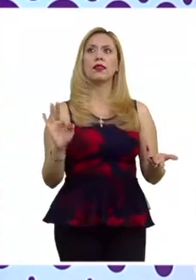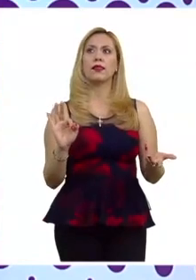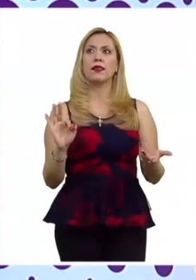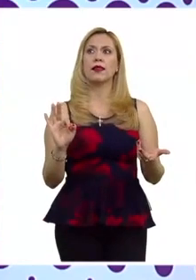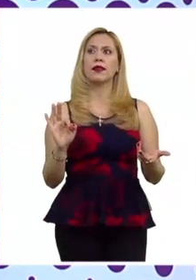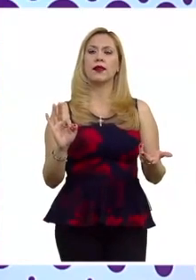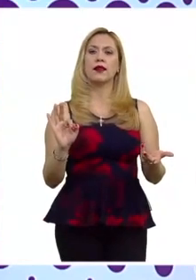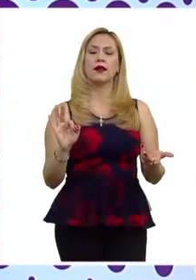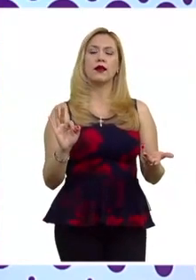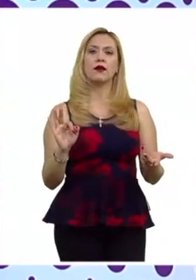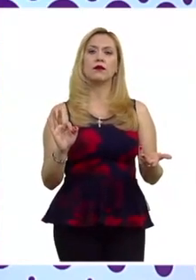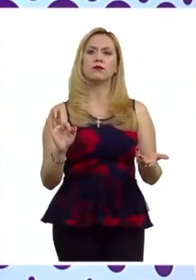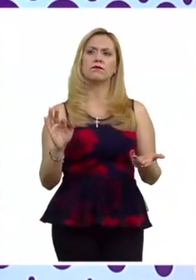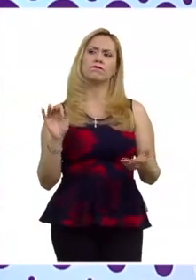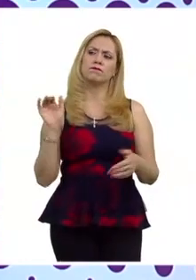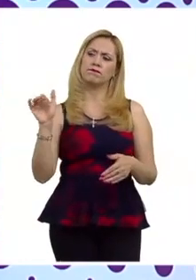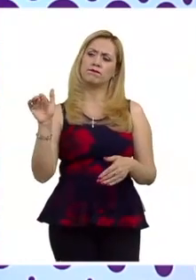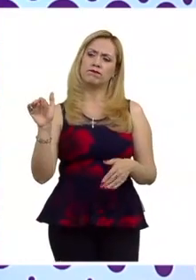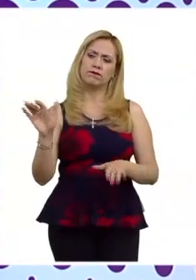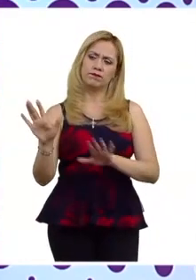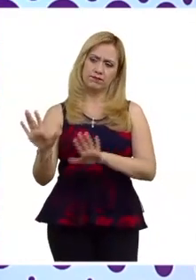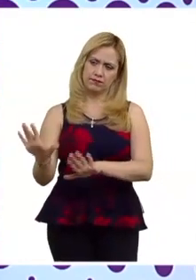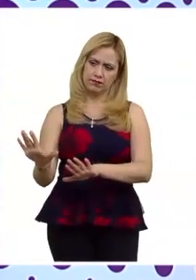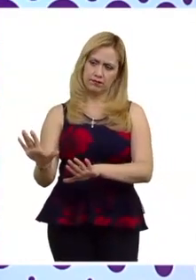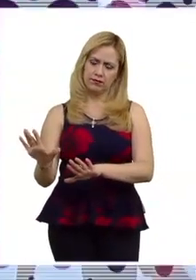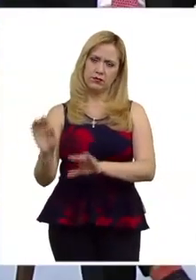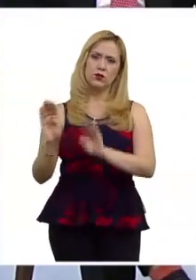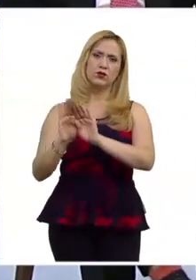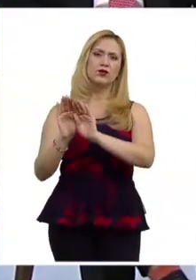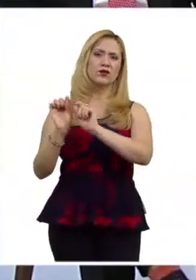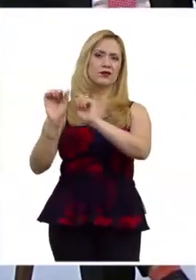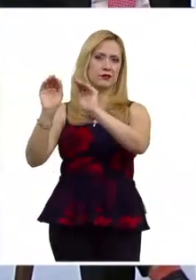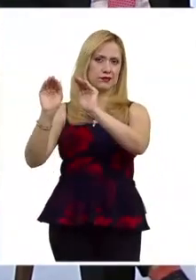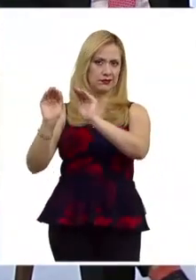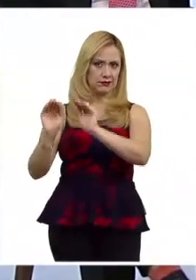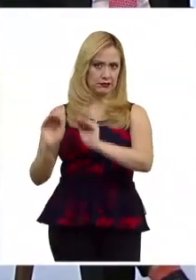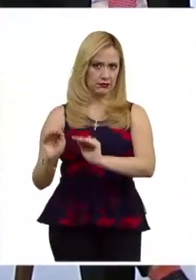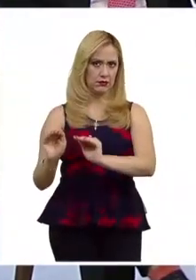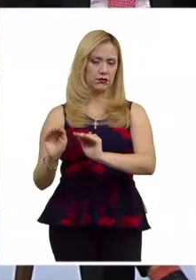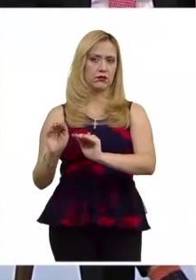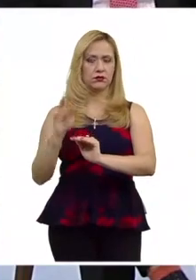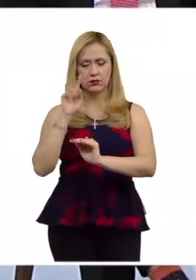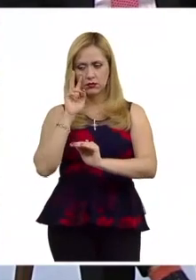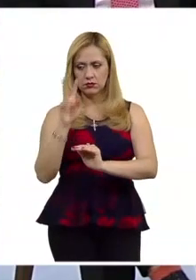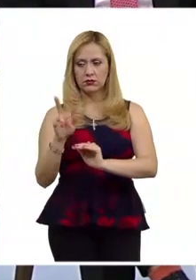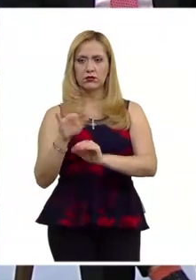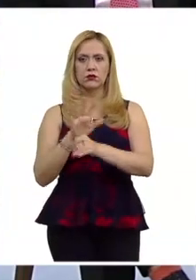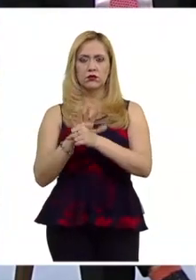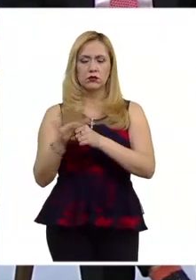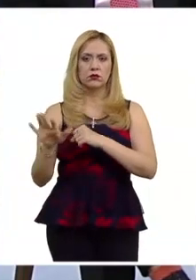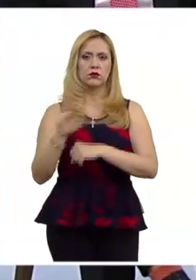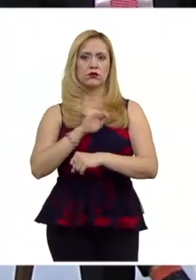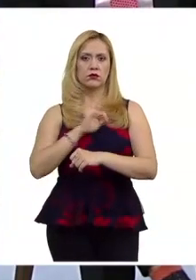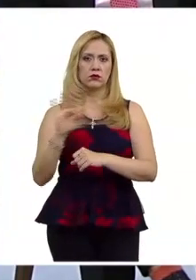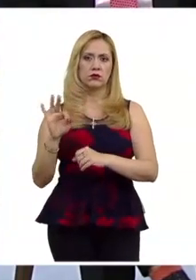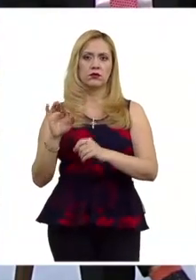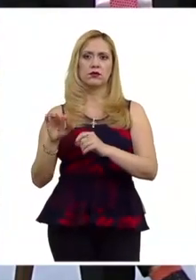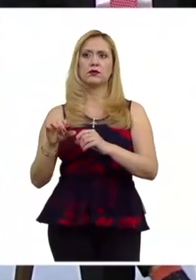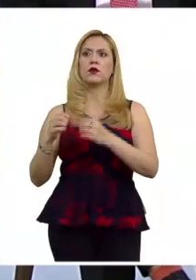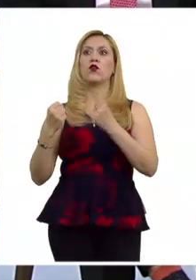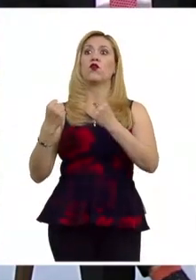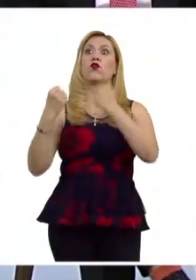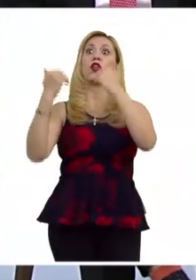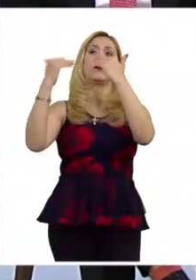acudir a una ponderación de ellos. Y en esa ponderación es donde se puede ir viendo cuáles son estas medidas graduales que no tienen que ser